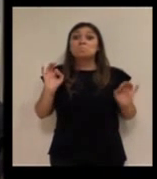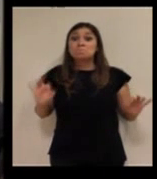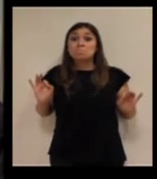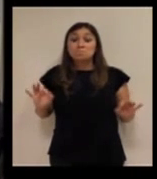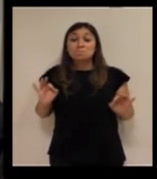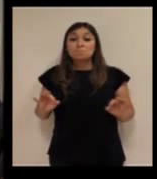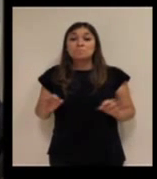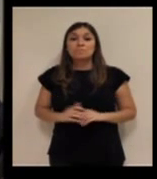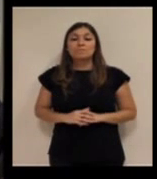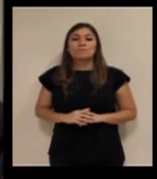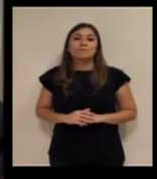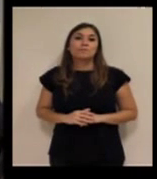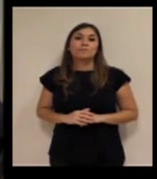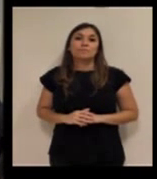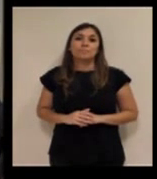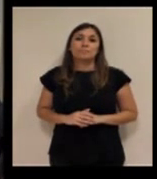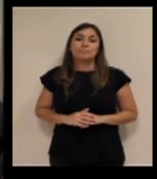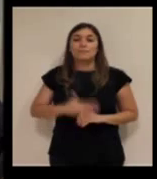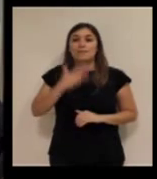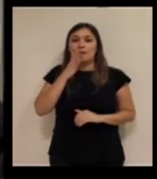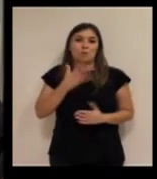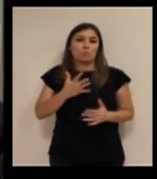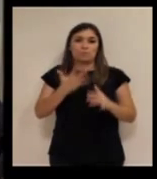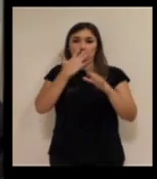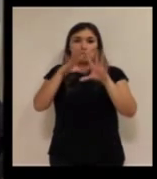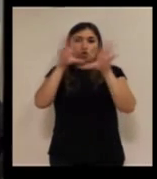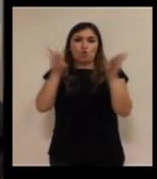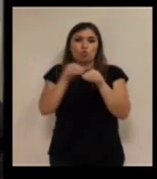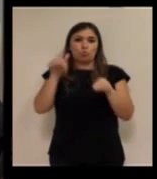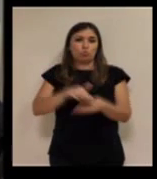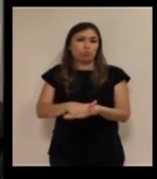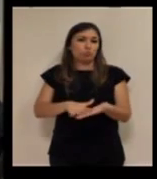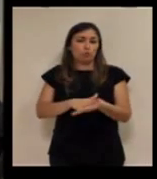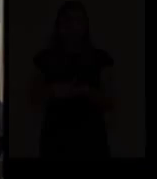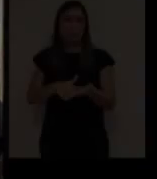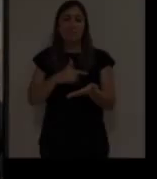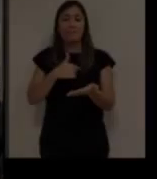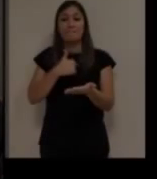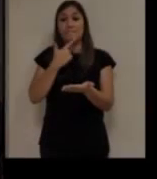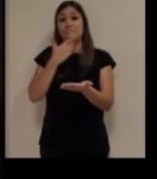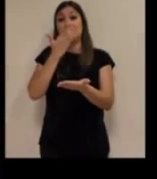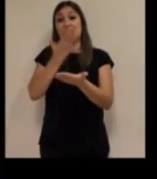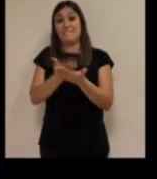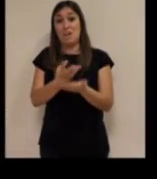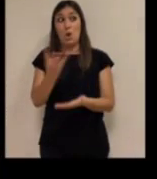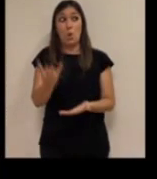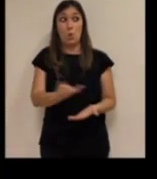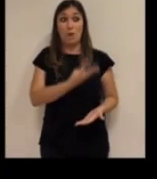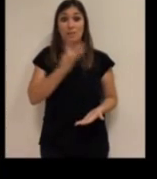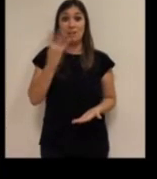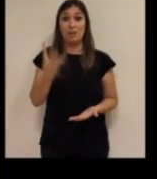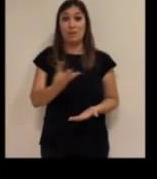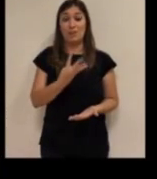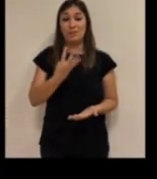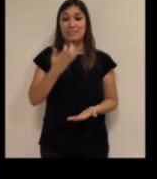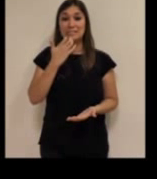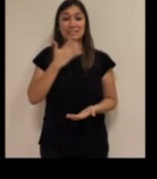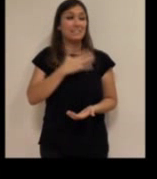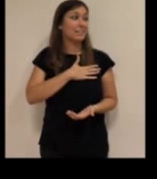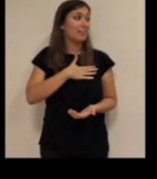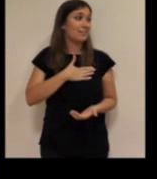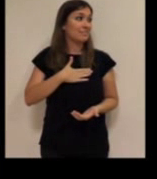estupendo pues si os parece vamos a hacer unas breves conclusiones y si os pediría a los cuatro